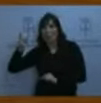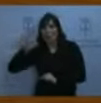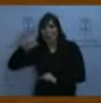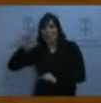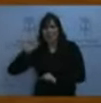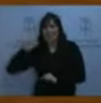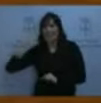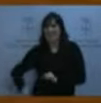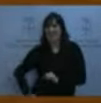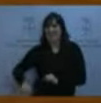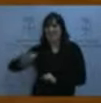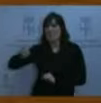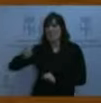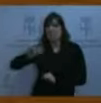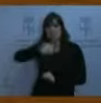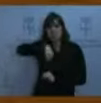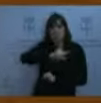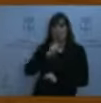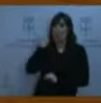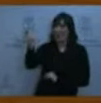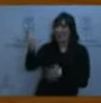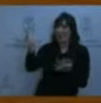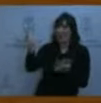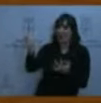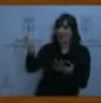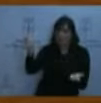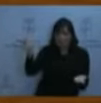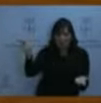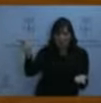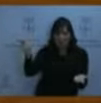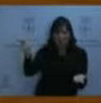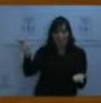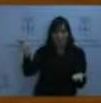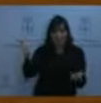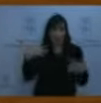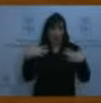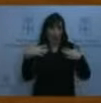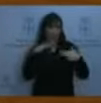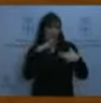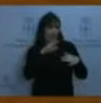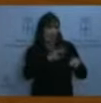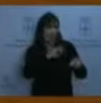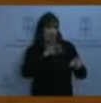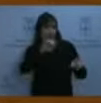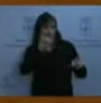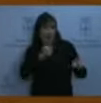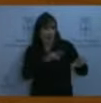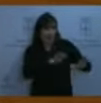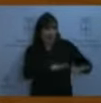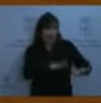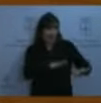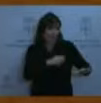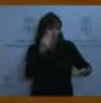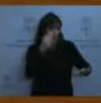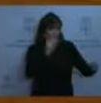haya llegado el señor Fernández, porque creo que básicamente piensa exactamente lo mismo que pensamos nosotros, creo.